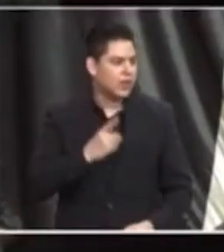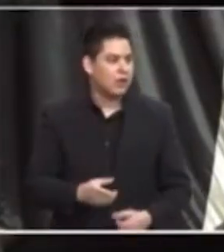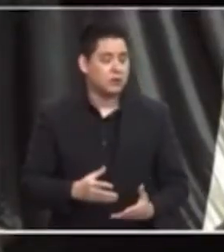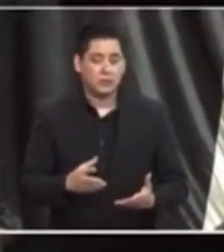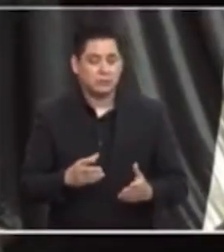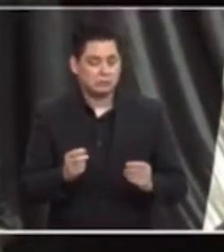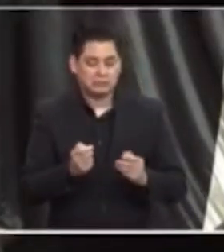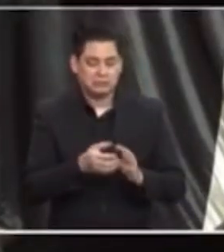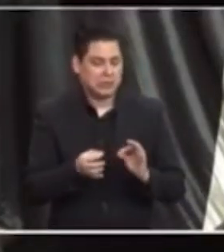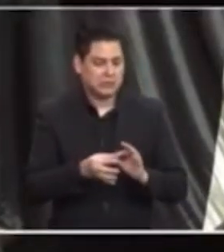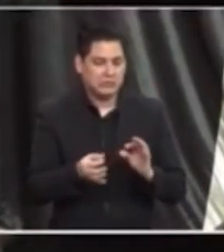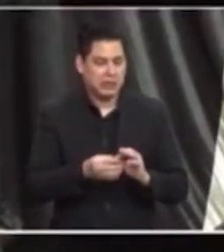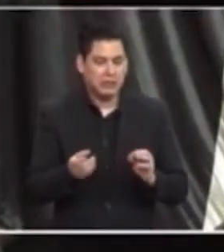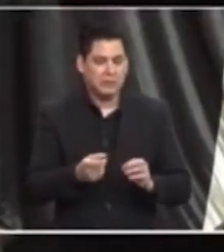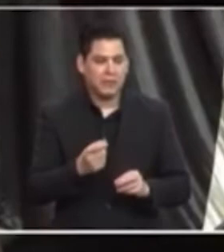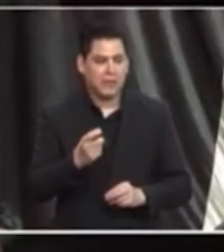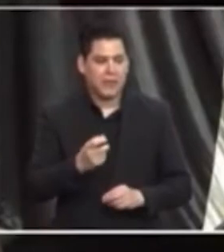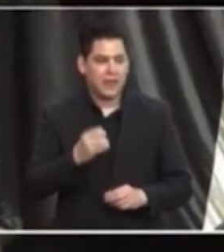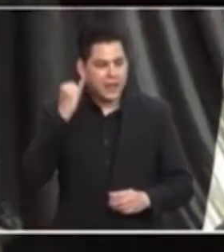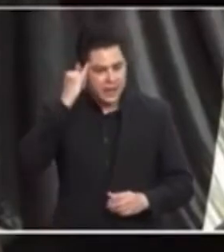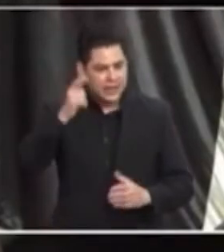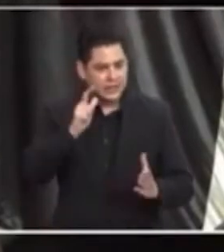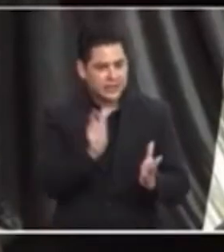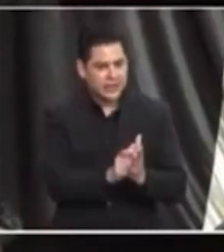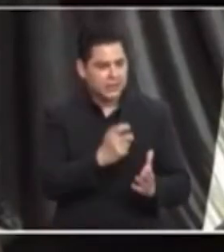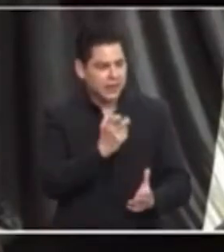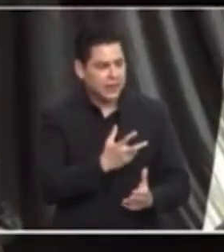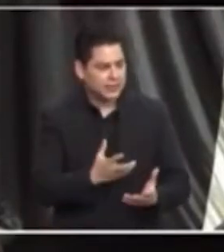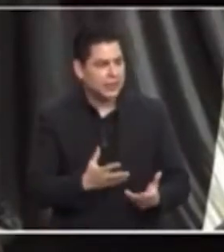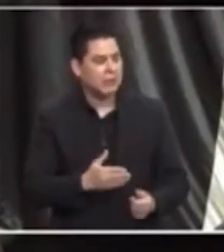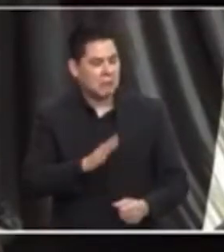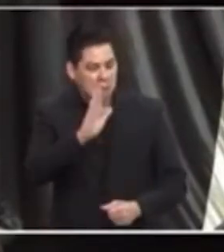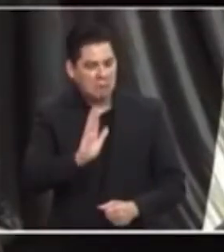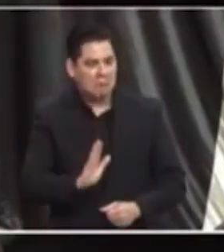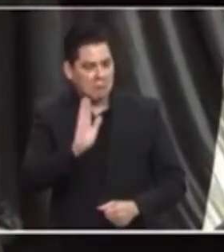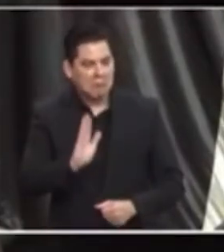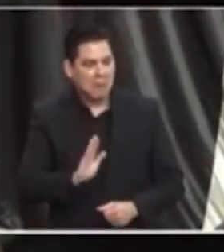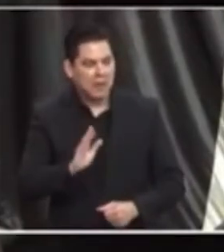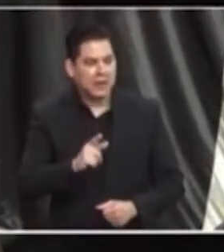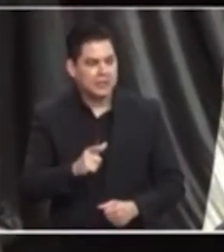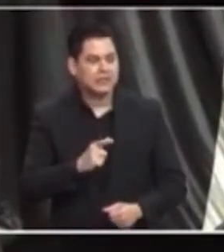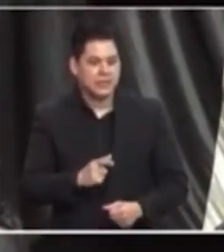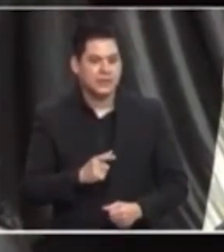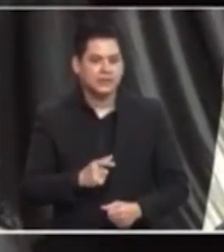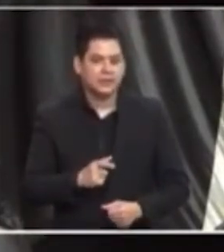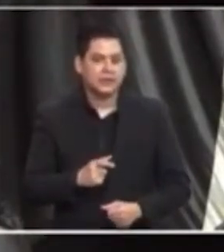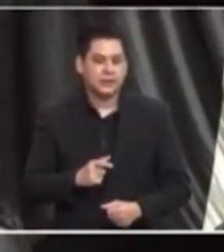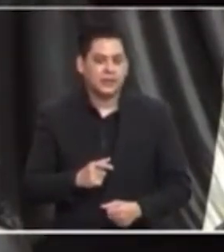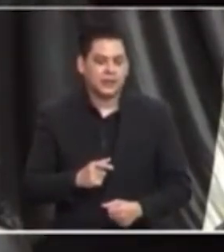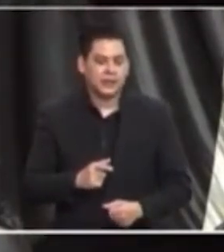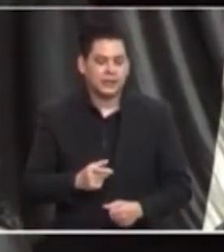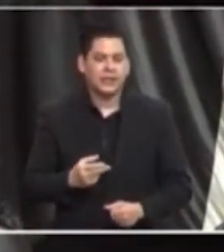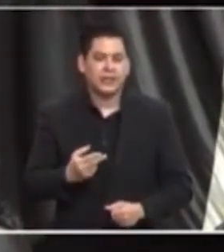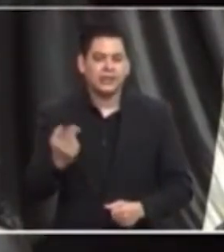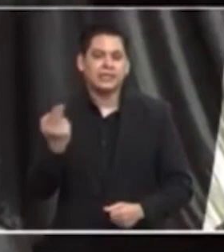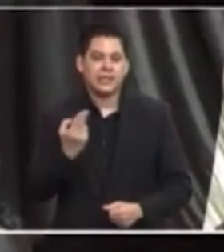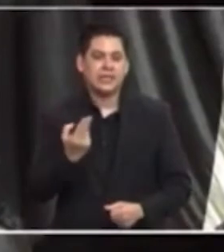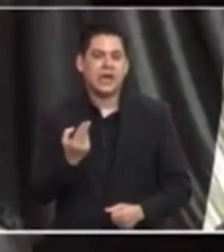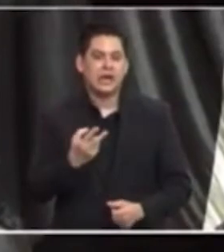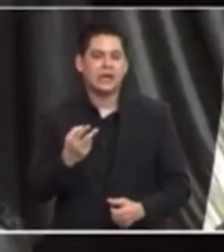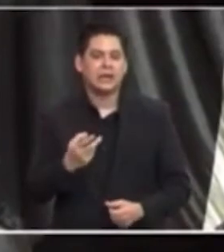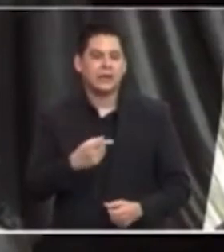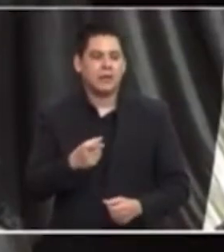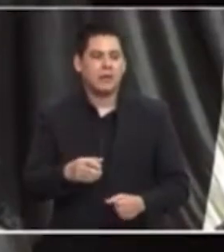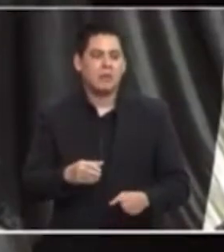brevemente les comento que esta iniciativa nos parece muy oportuna en estos momentos en que estamos